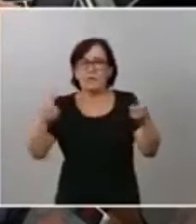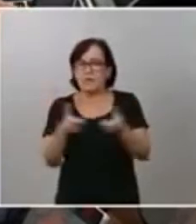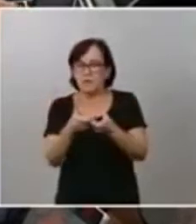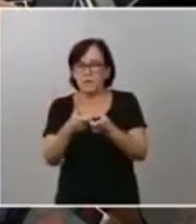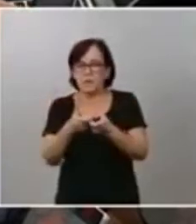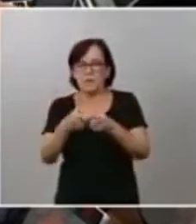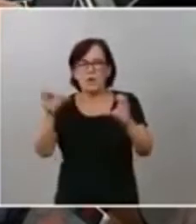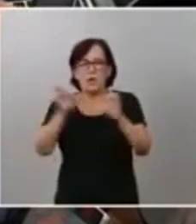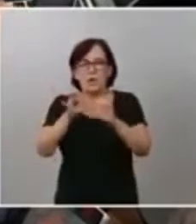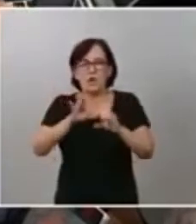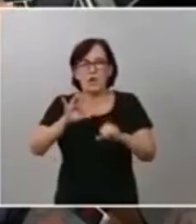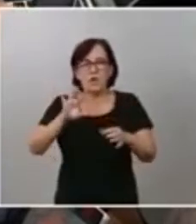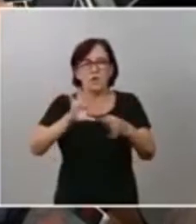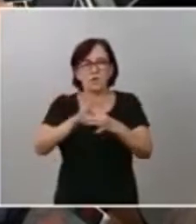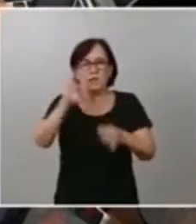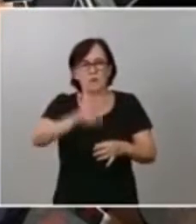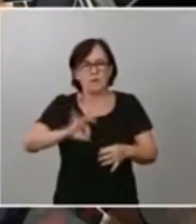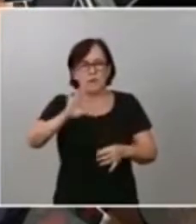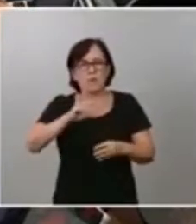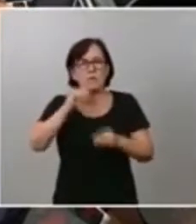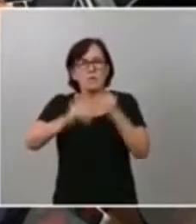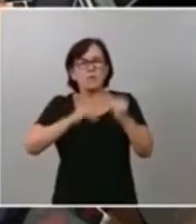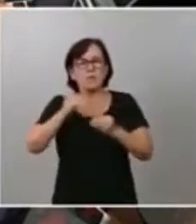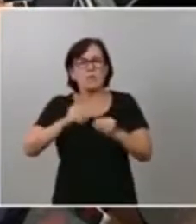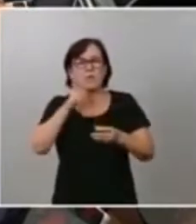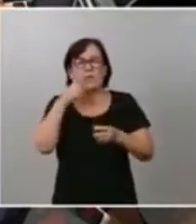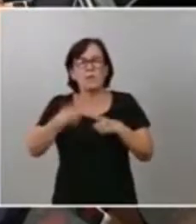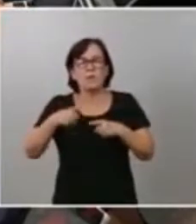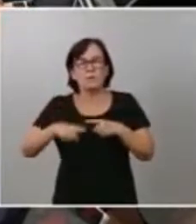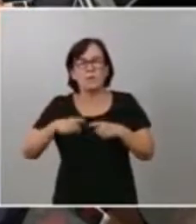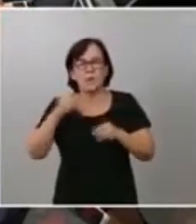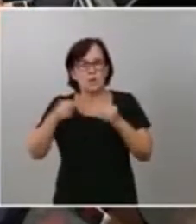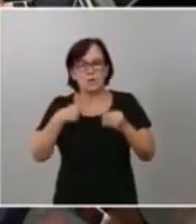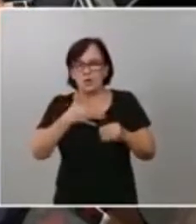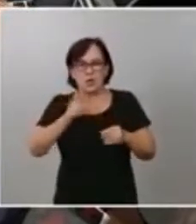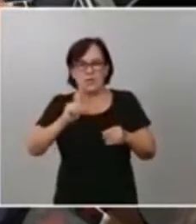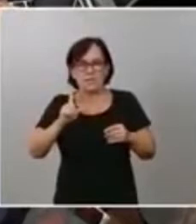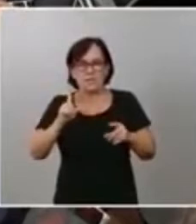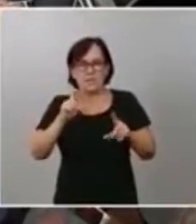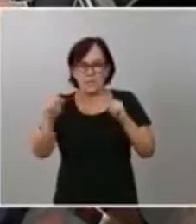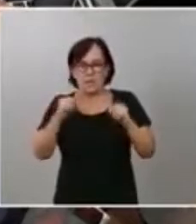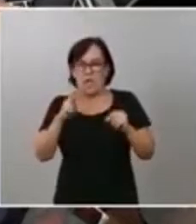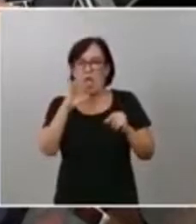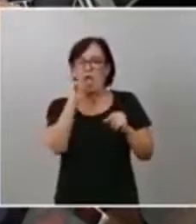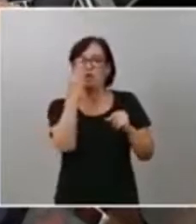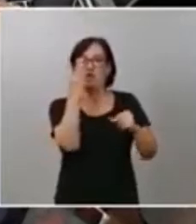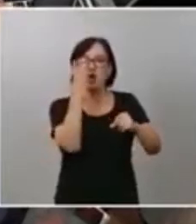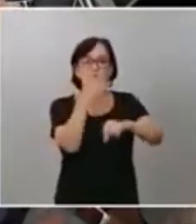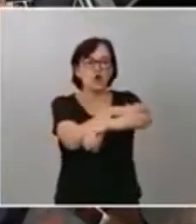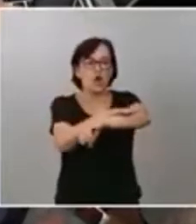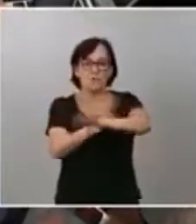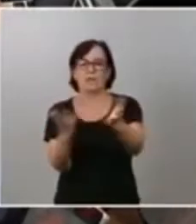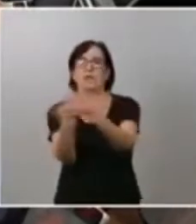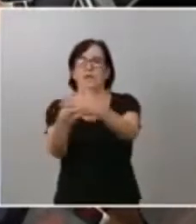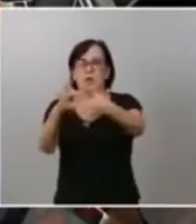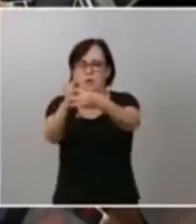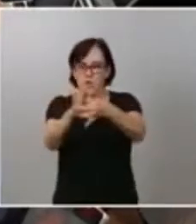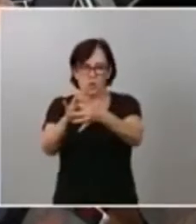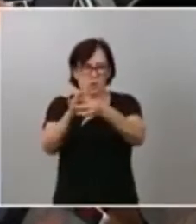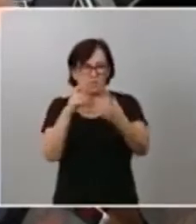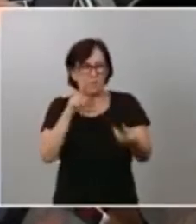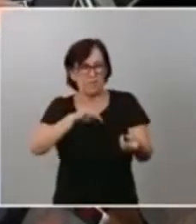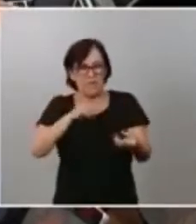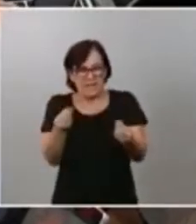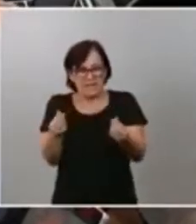se ha dicho que aquí lo que se ha consagrado era una cosa de la que se estaba huyendo, que era que existen dos gobiernos en uno. ¿Alberga usted esa sensación de que hay dos